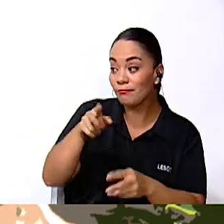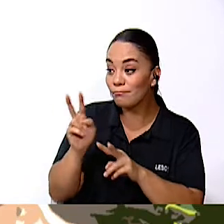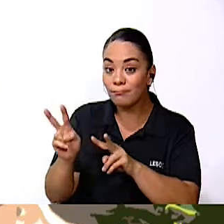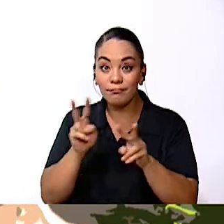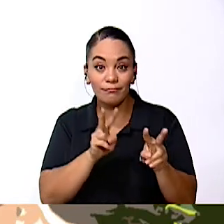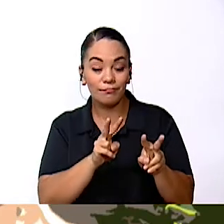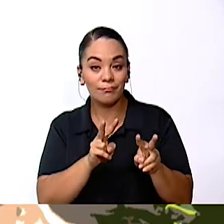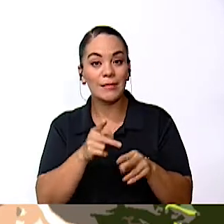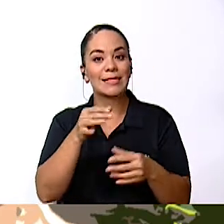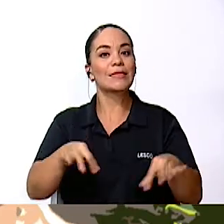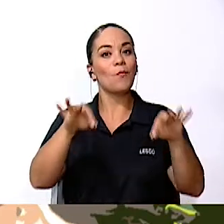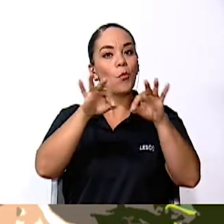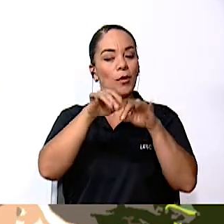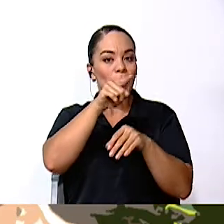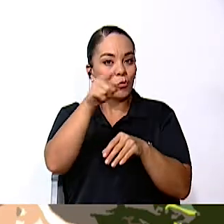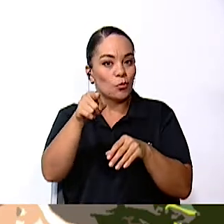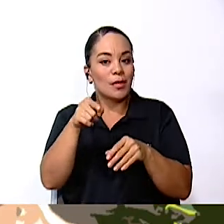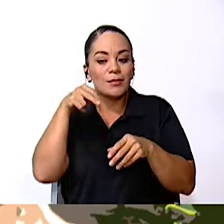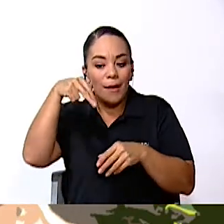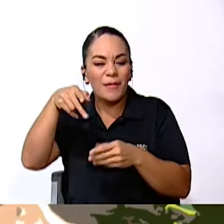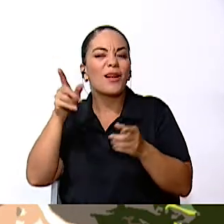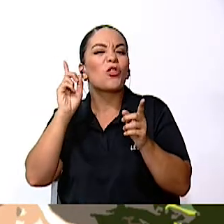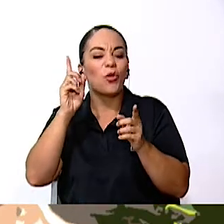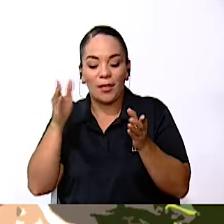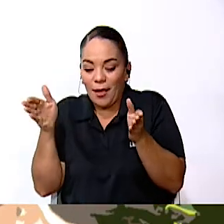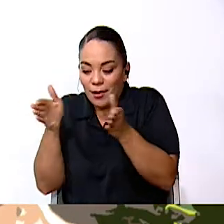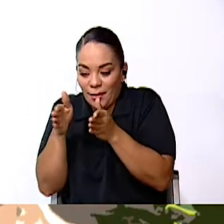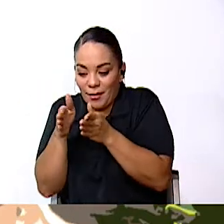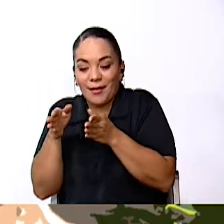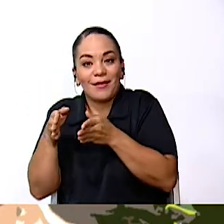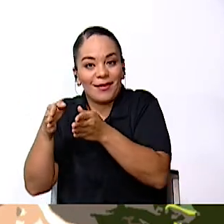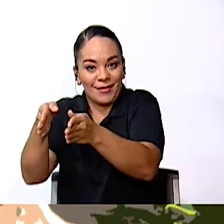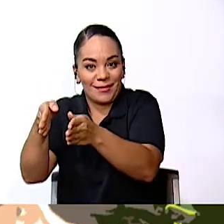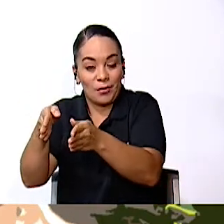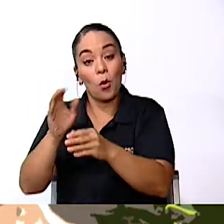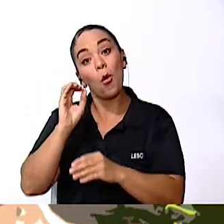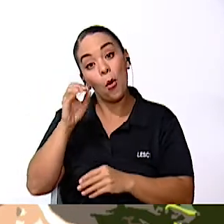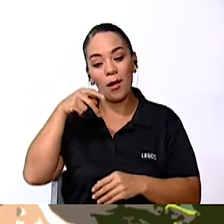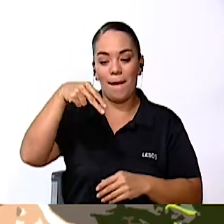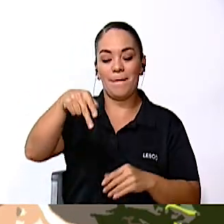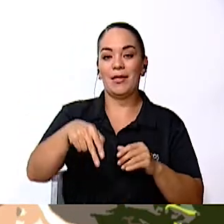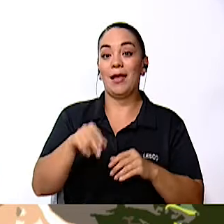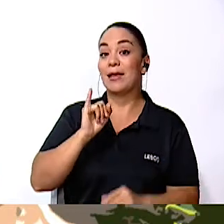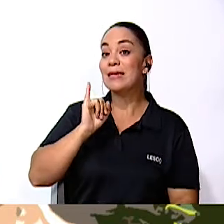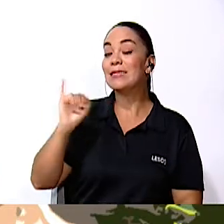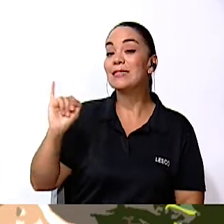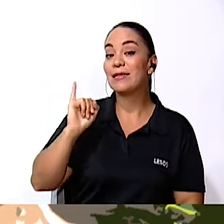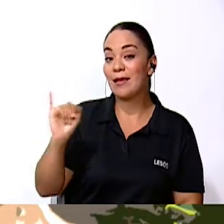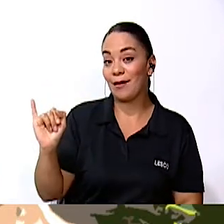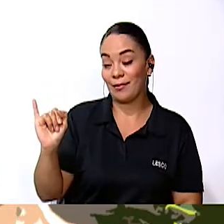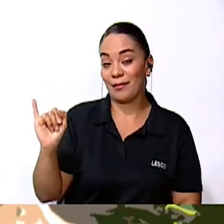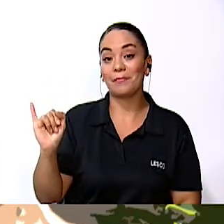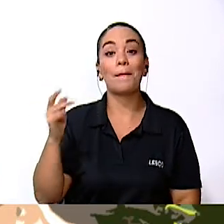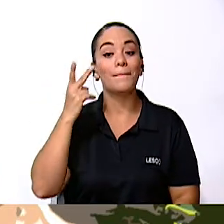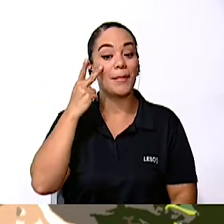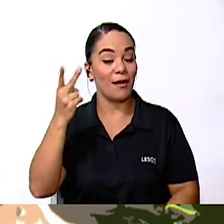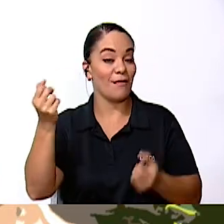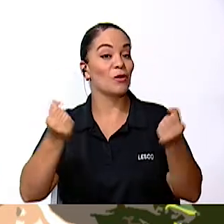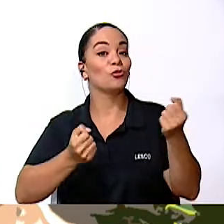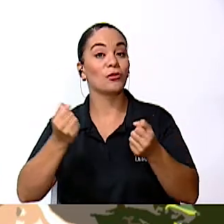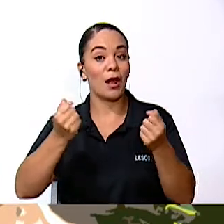bueno, siempre caminar en la acera, ¿verdad? Pero si no hay acera, entonces caminar por el lado izquierdo Para que nosotros veamos los carros que vienen de frente